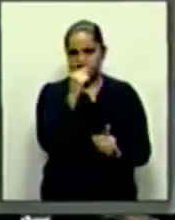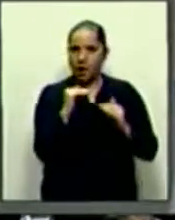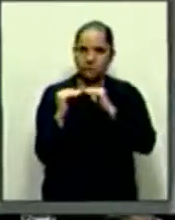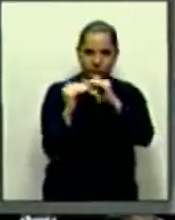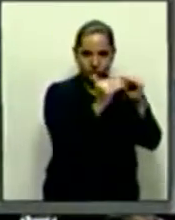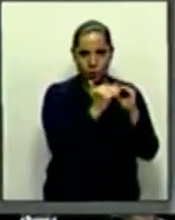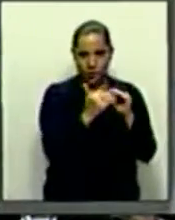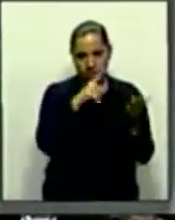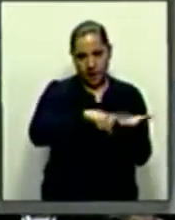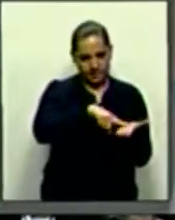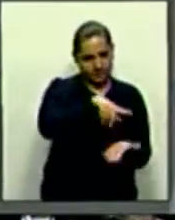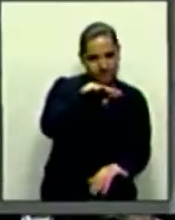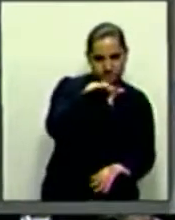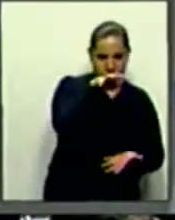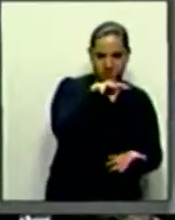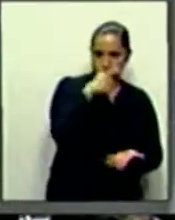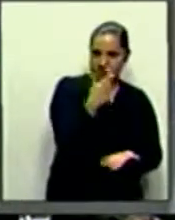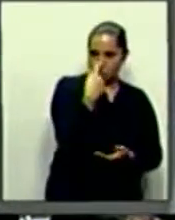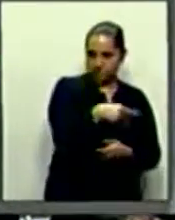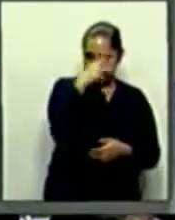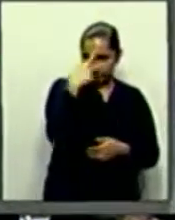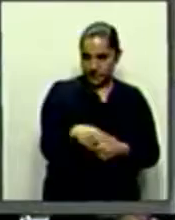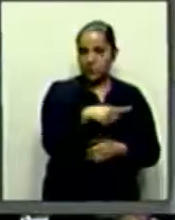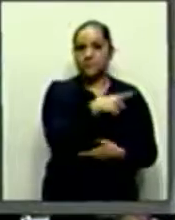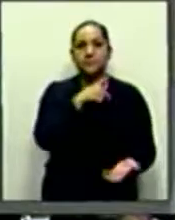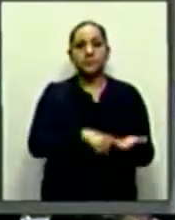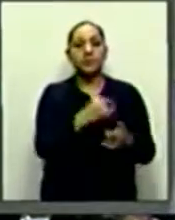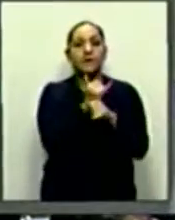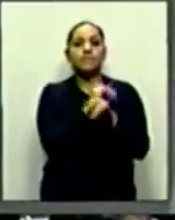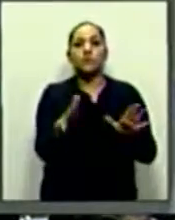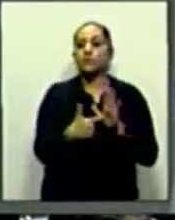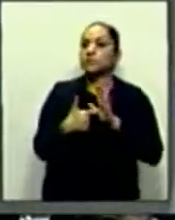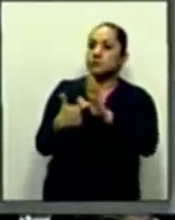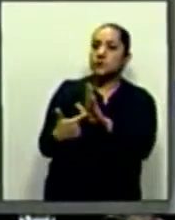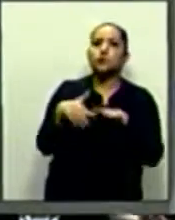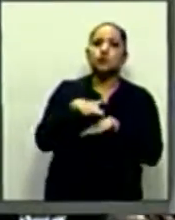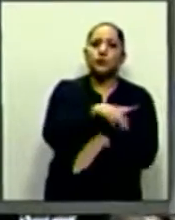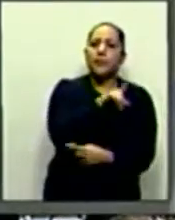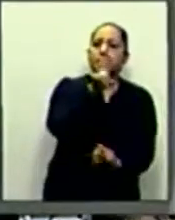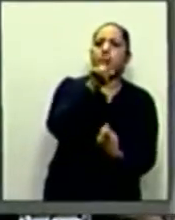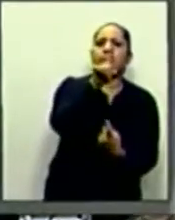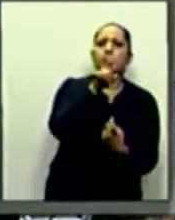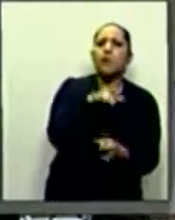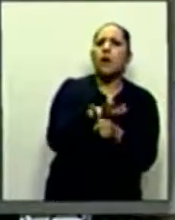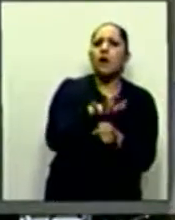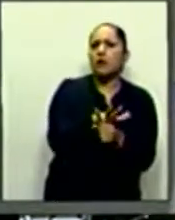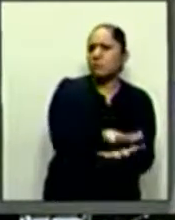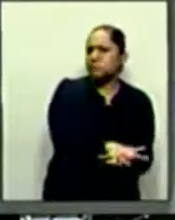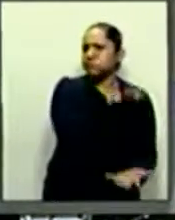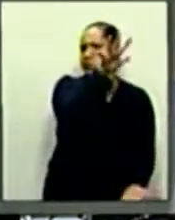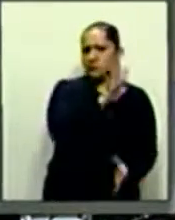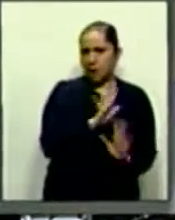La transparencia fiscal va más allá de otorgar información sobre ingresos y los gastos, es la disposición